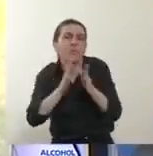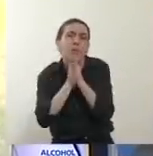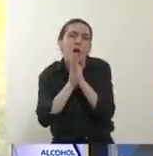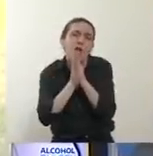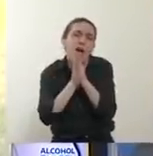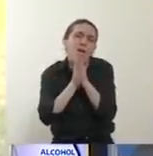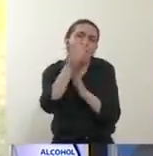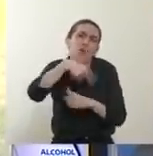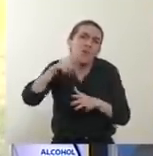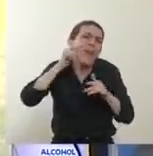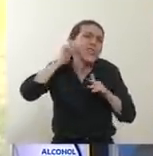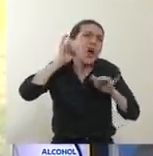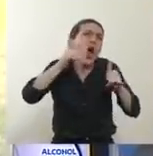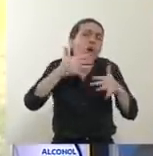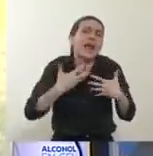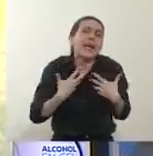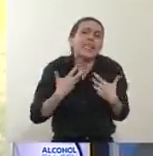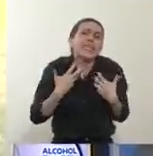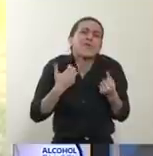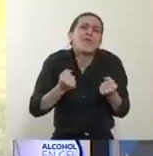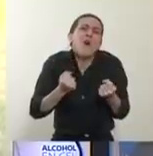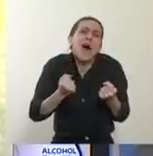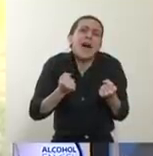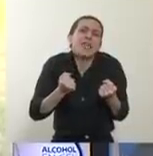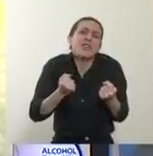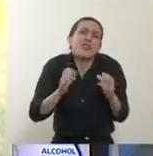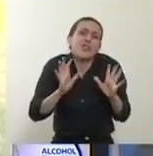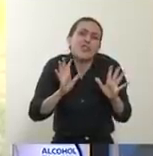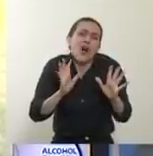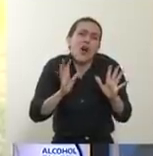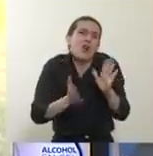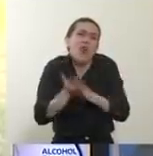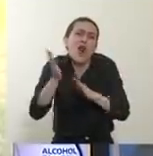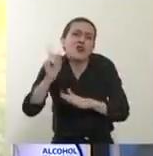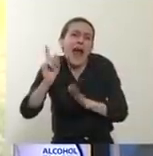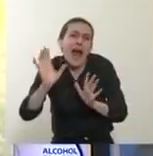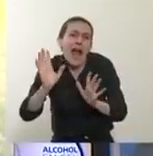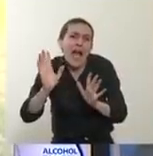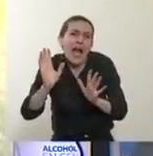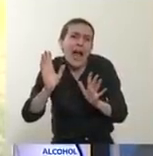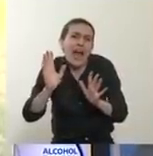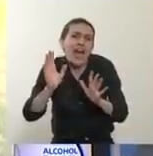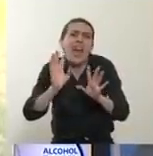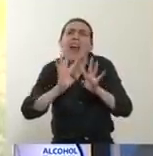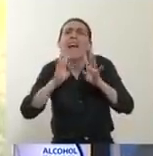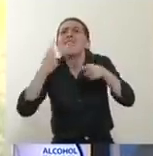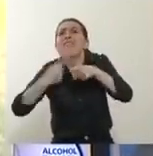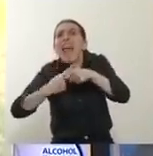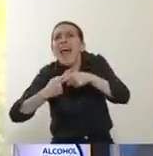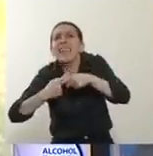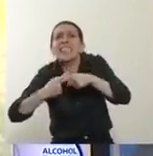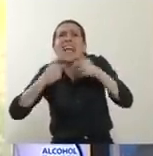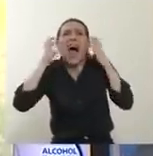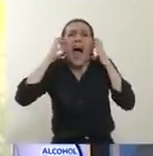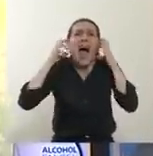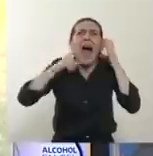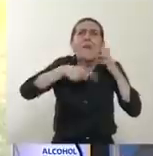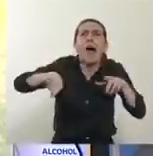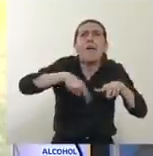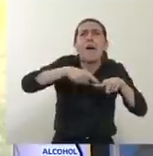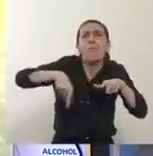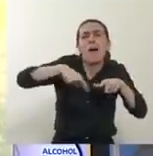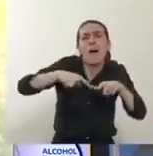Hagamos ese esfuerzo. Es una zoncera reunirnos en fiestas electrónicas, en fiestas